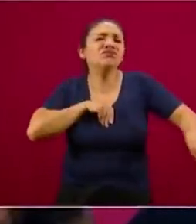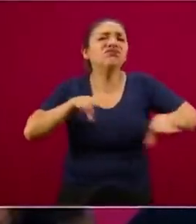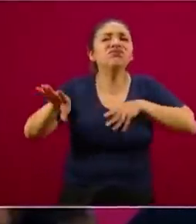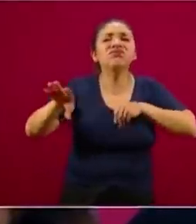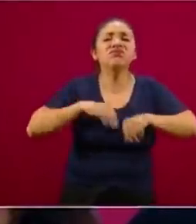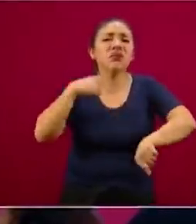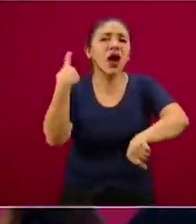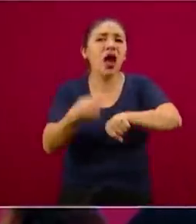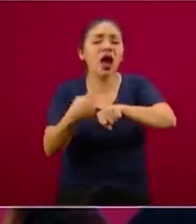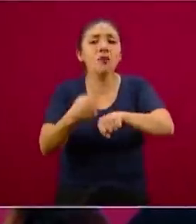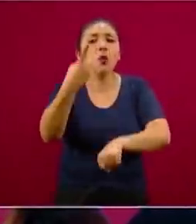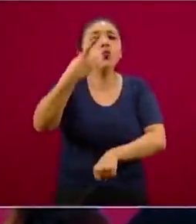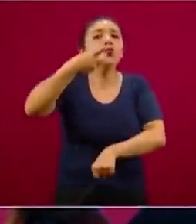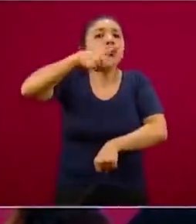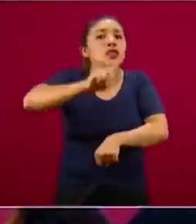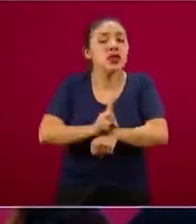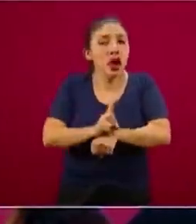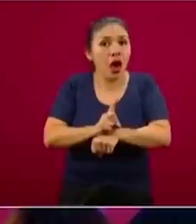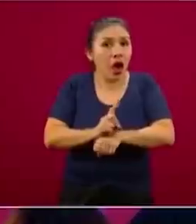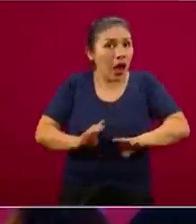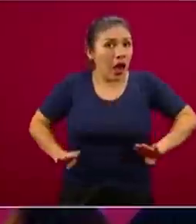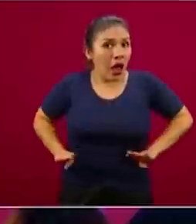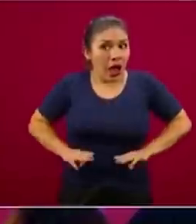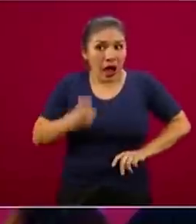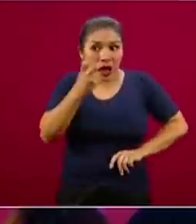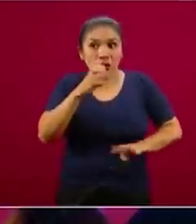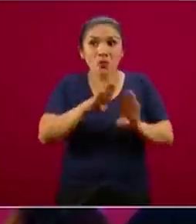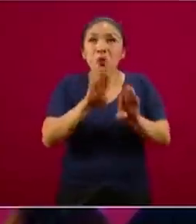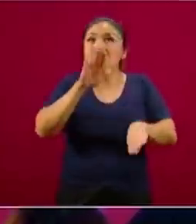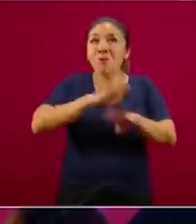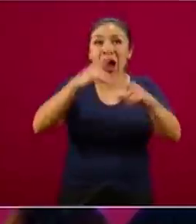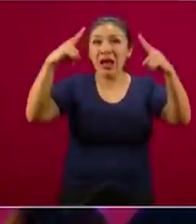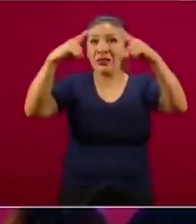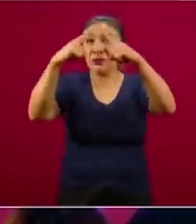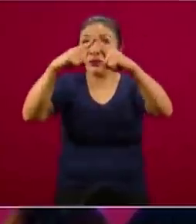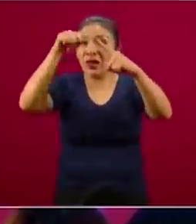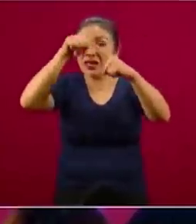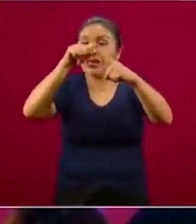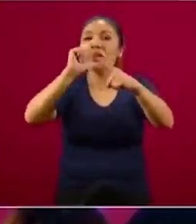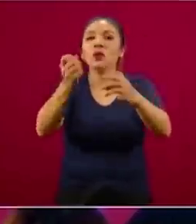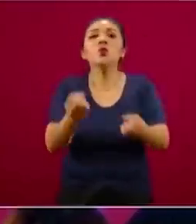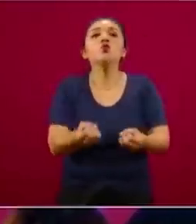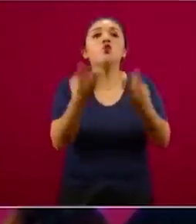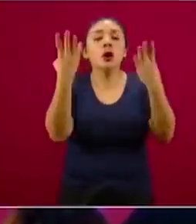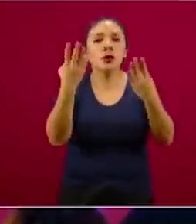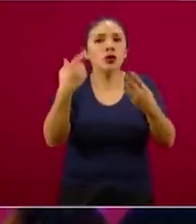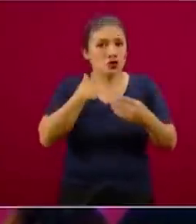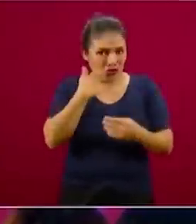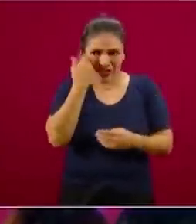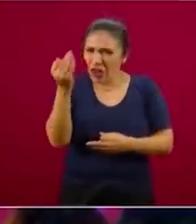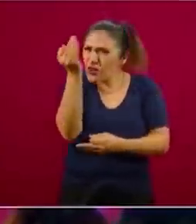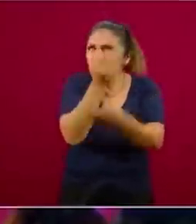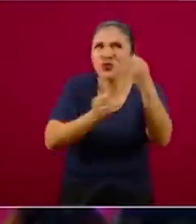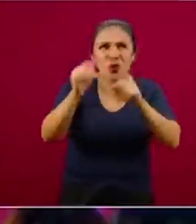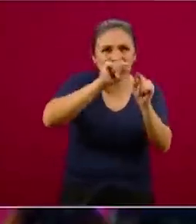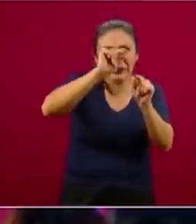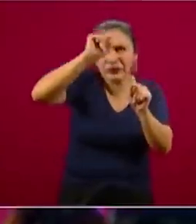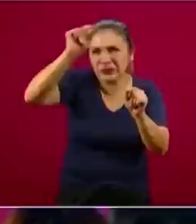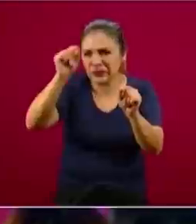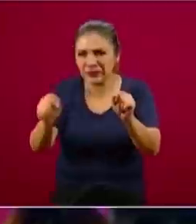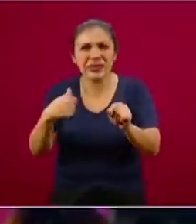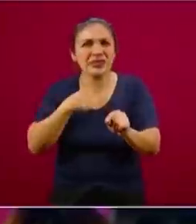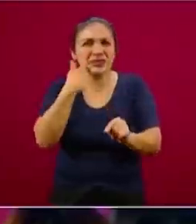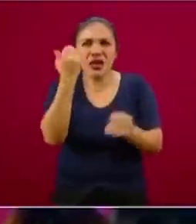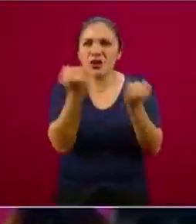en un día particular, en este caso el momento máximo. El interés es para todos los puntos de la curva. Aquí también